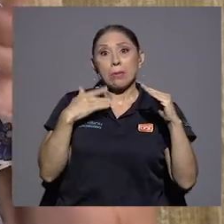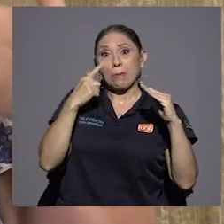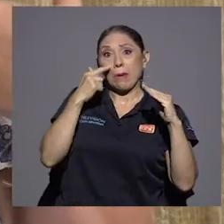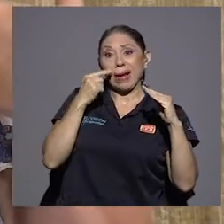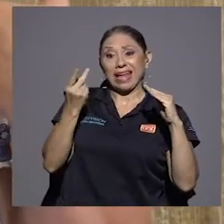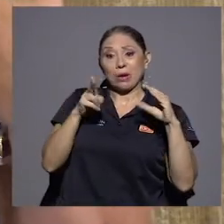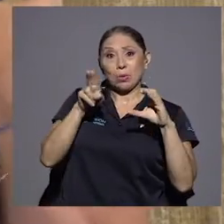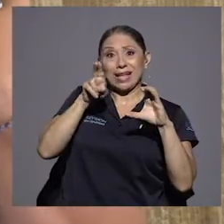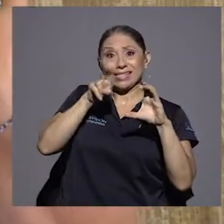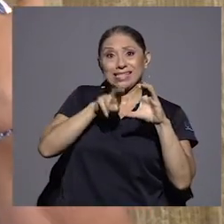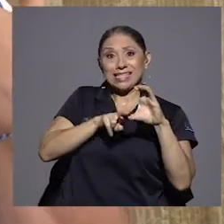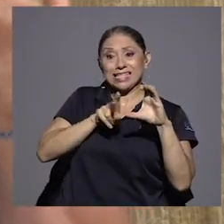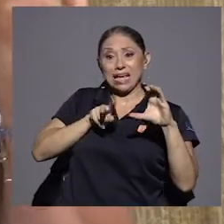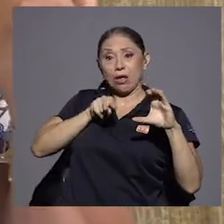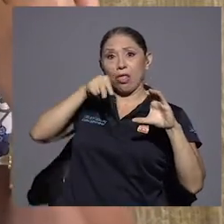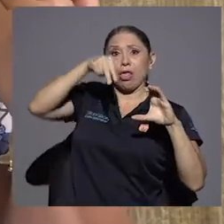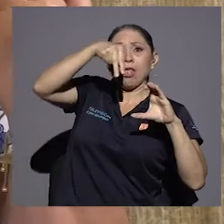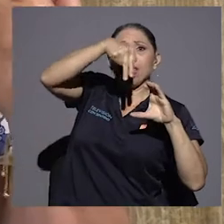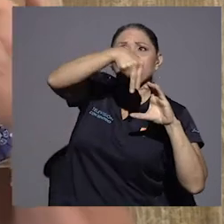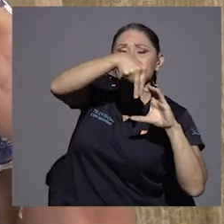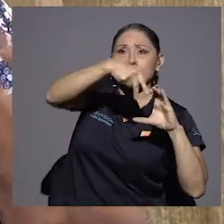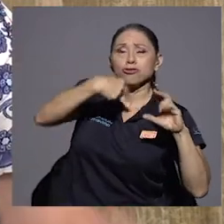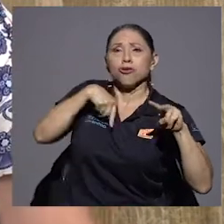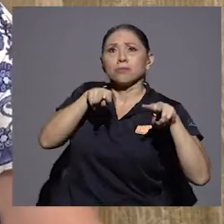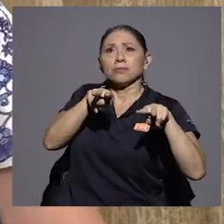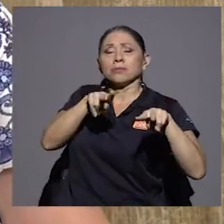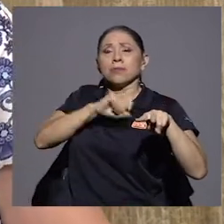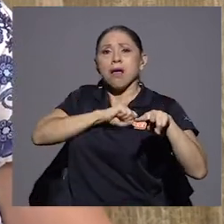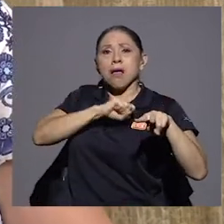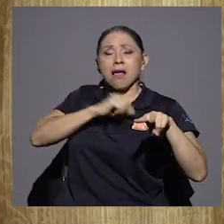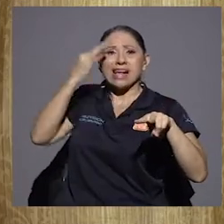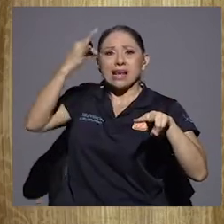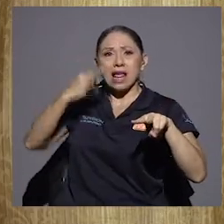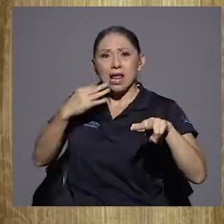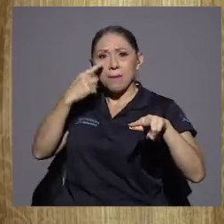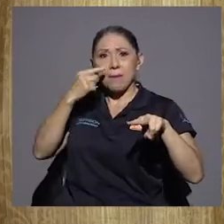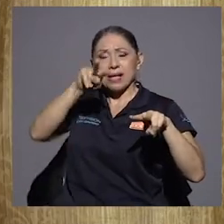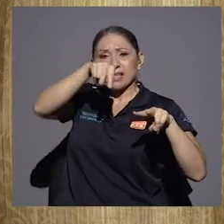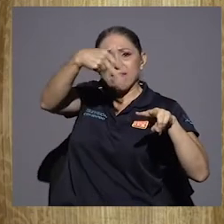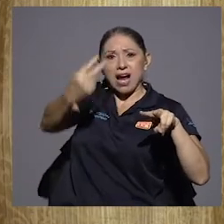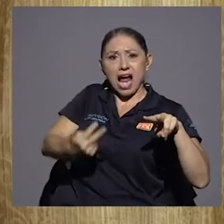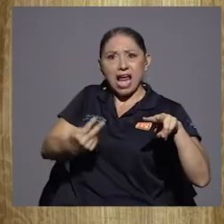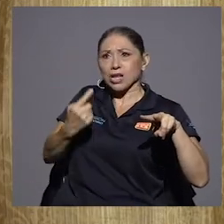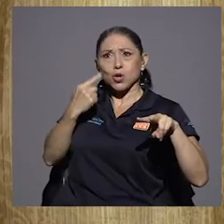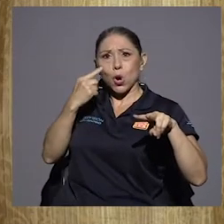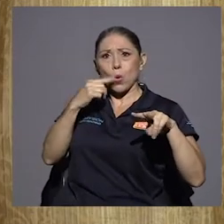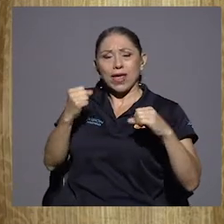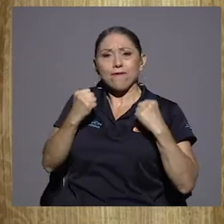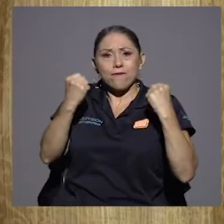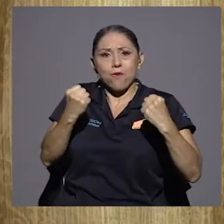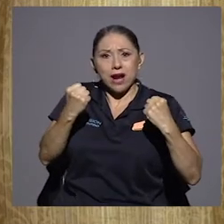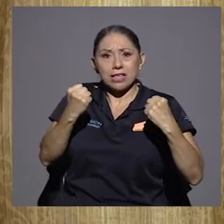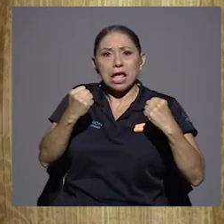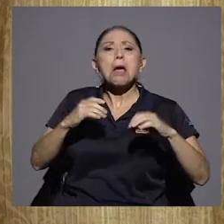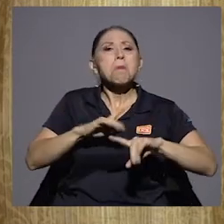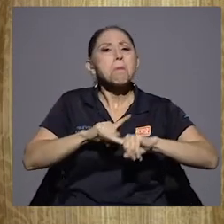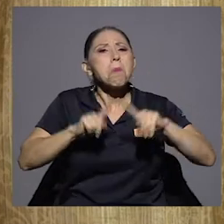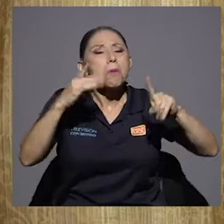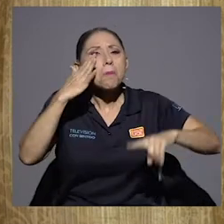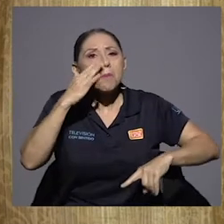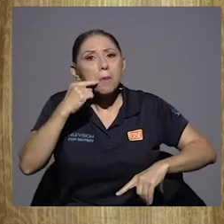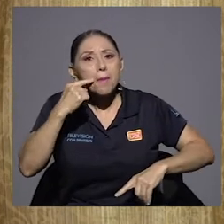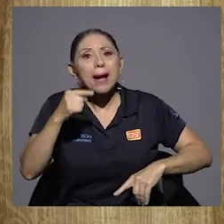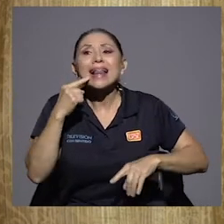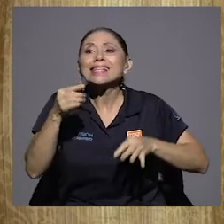caer porque yo no sentía a mi papá como fuerte en ese momento. Y mi papá les decía a todos y les explicaba